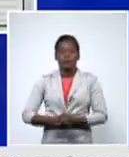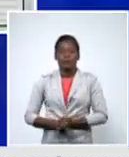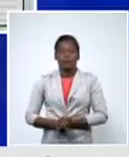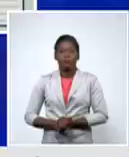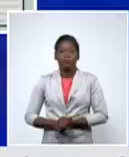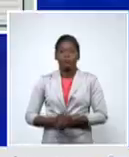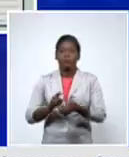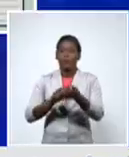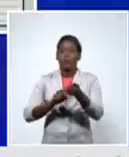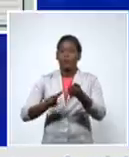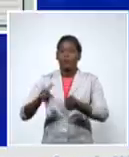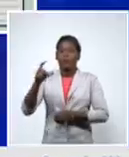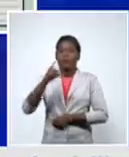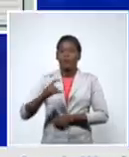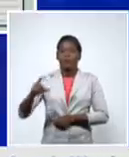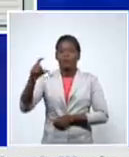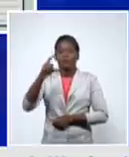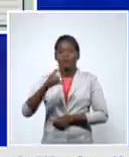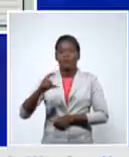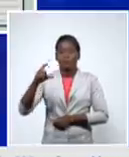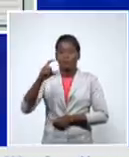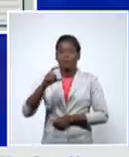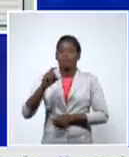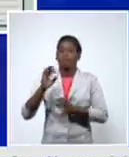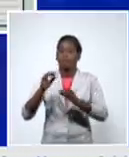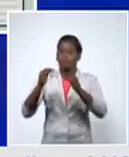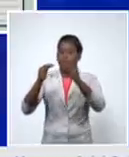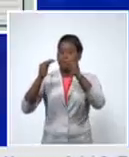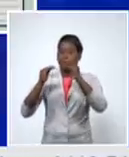Camagüey que ha venido presentando